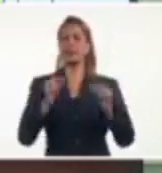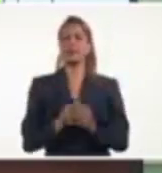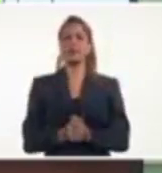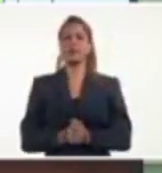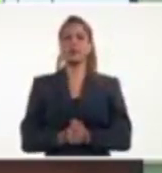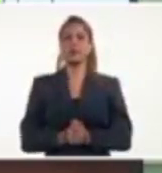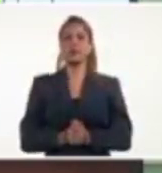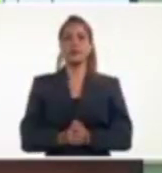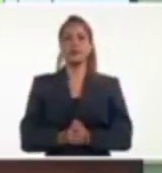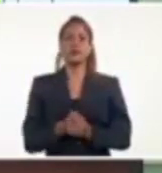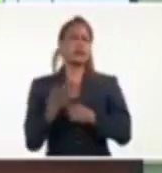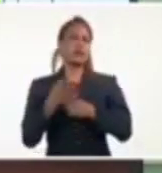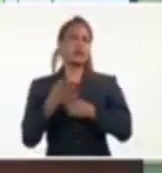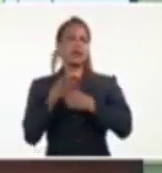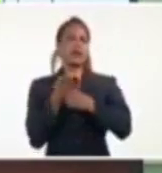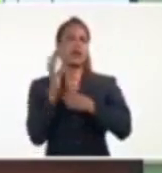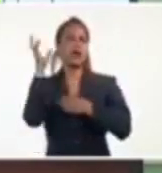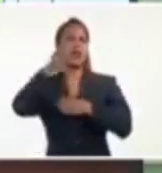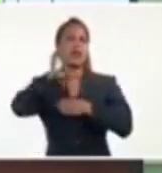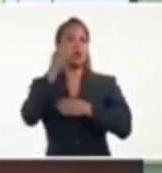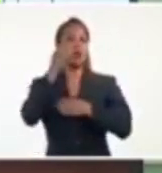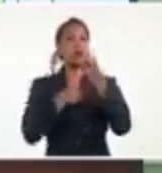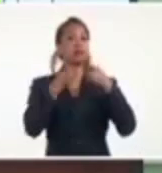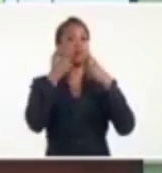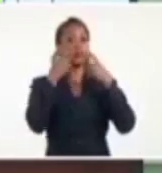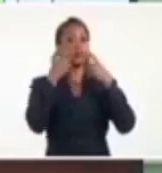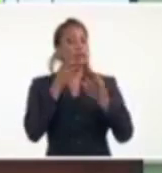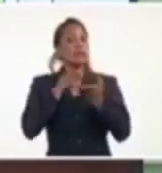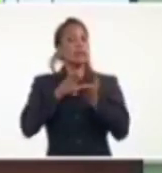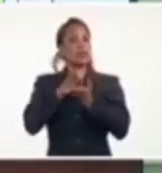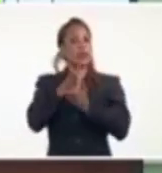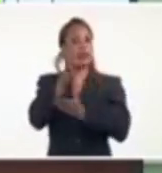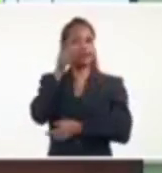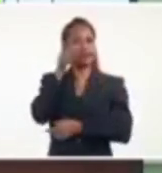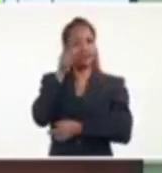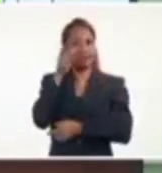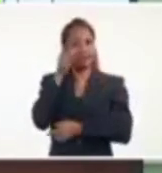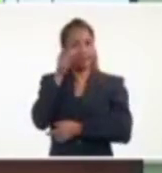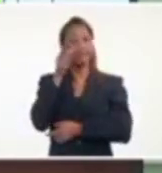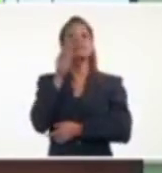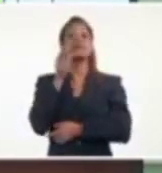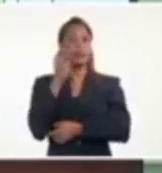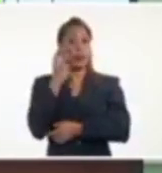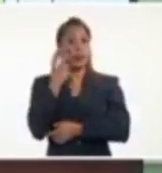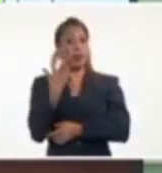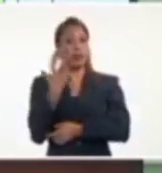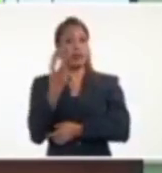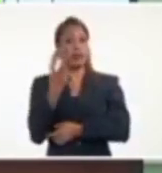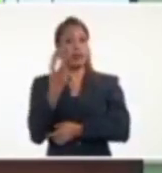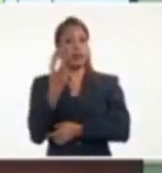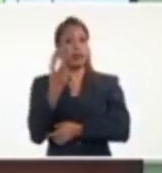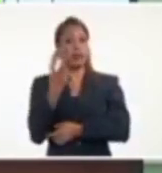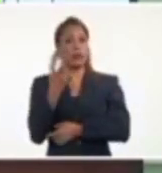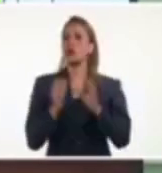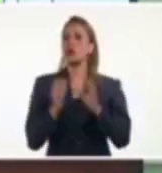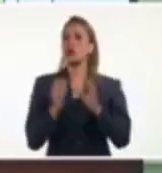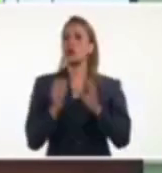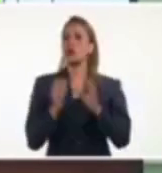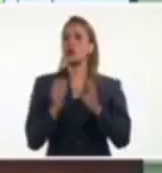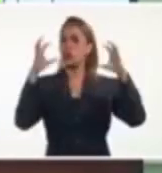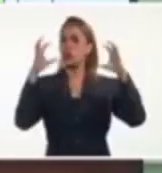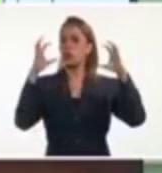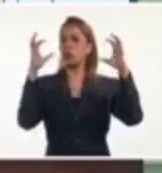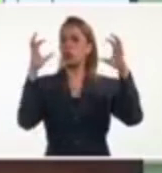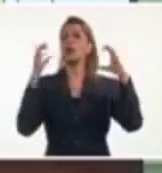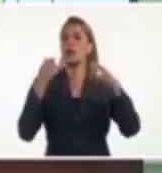decir que la lluvia es un factor importante que hay que tener en cuenta, sobre todo porque ha llovido bastante en los últimos